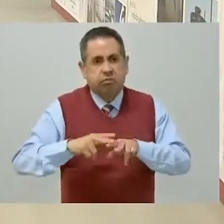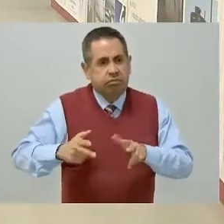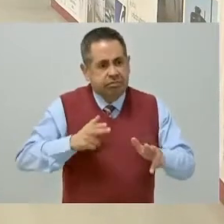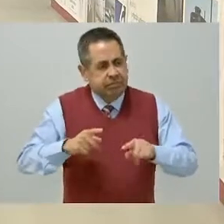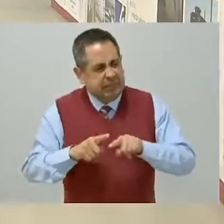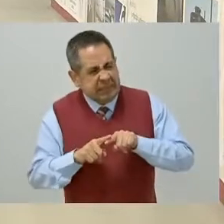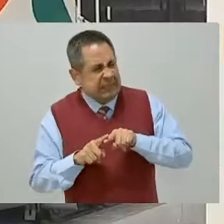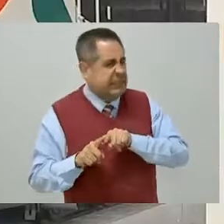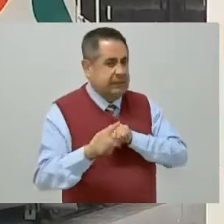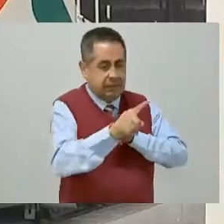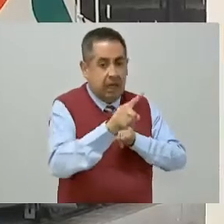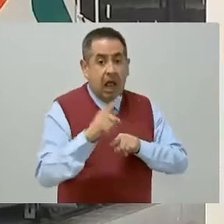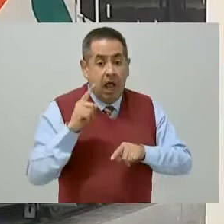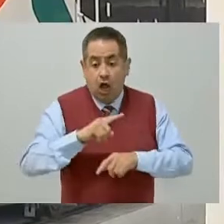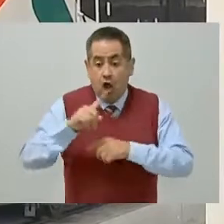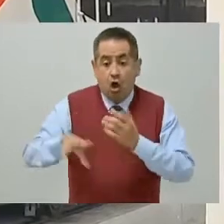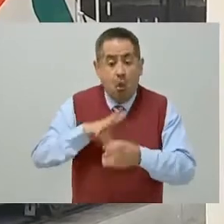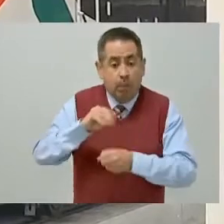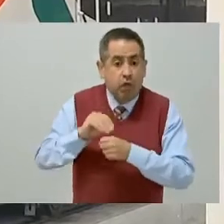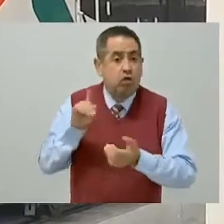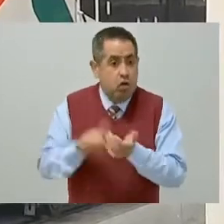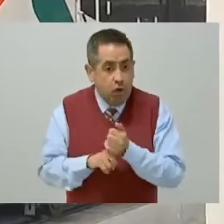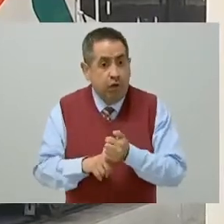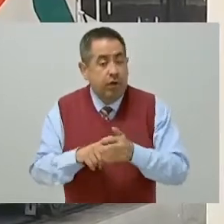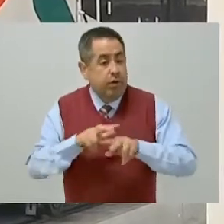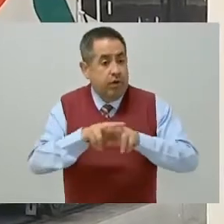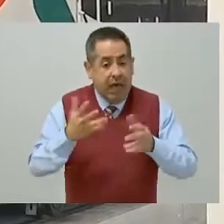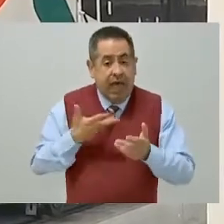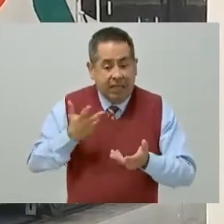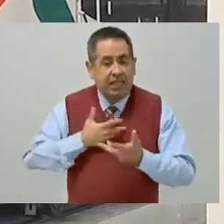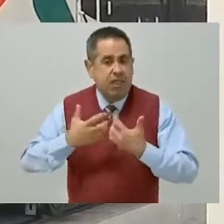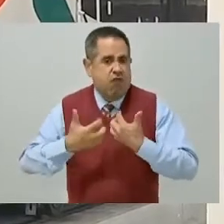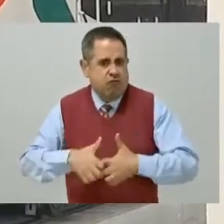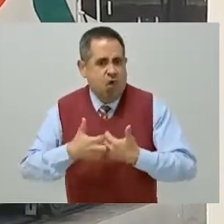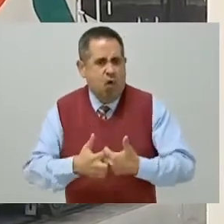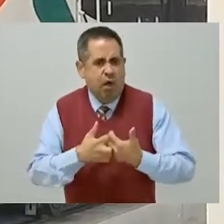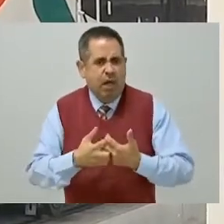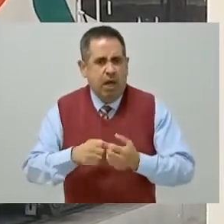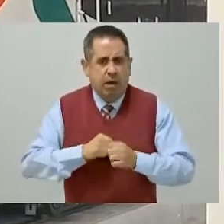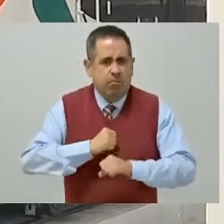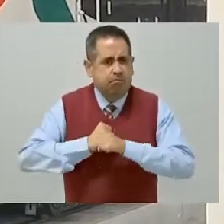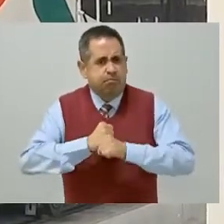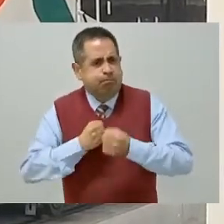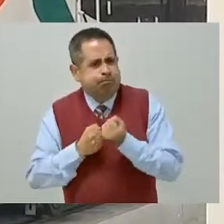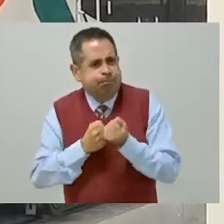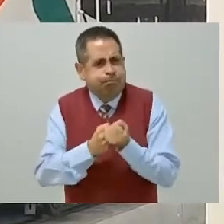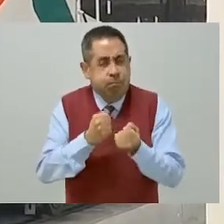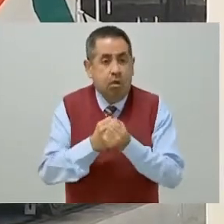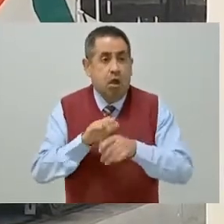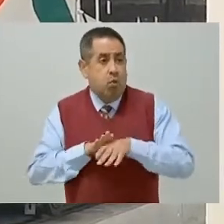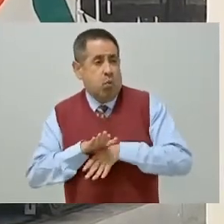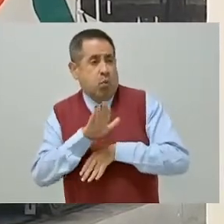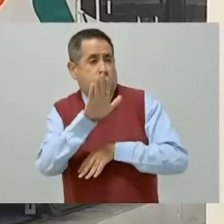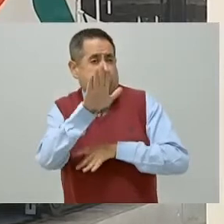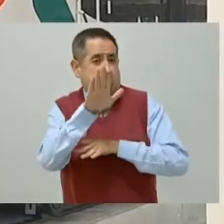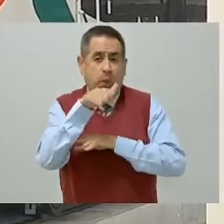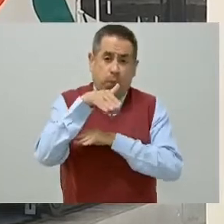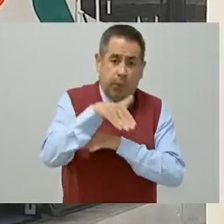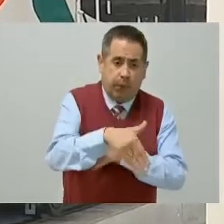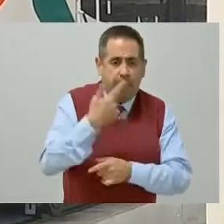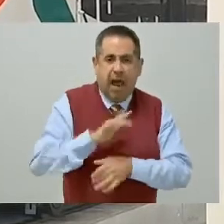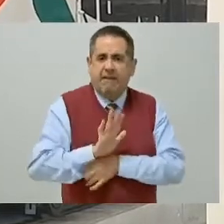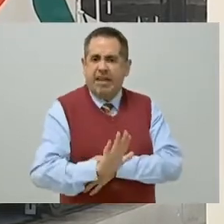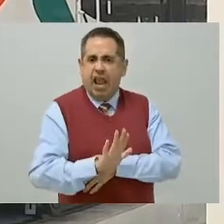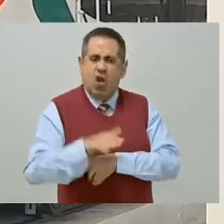los ejes de los carros son motrices, nos ayudan para subir y para frenar en las bajadas. Y tiene un